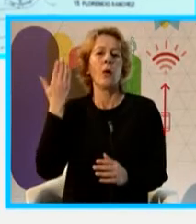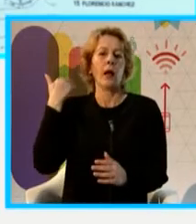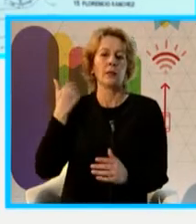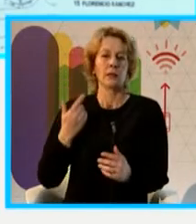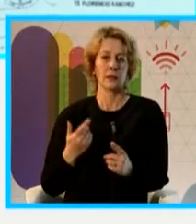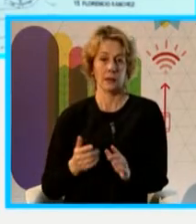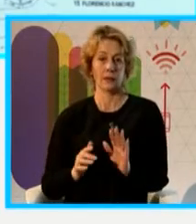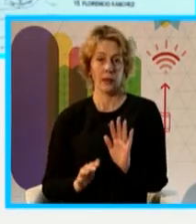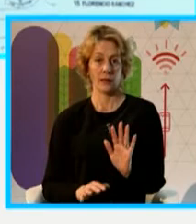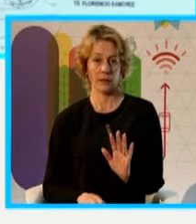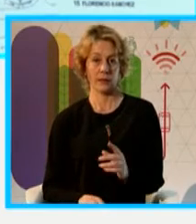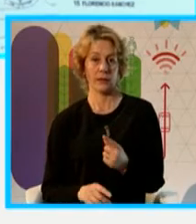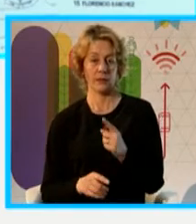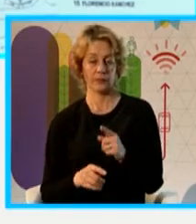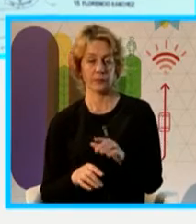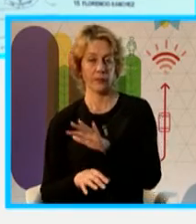Entonces, ahí ustedes pueden ver